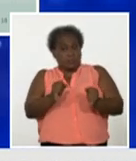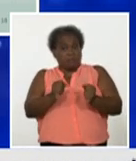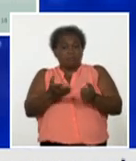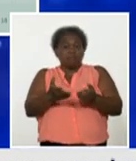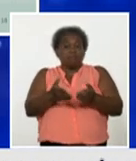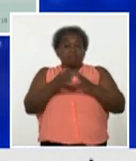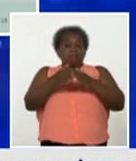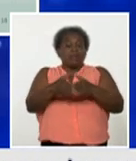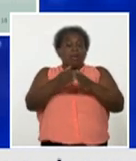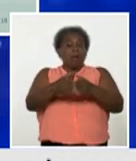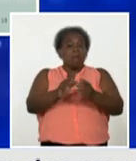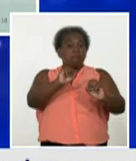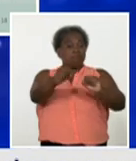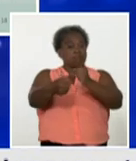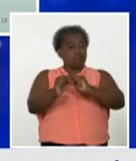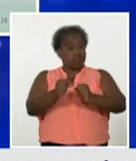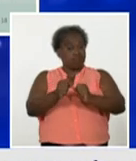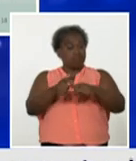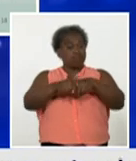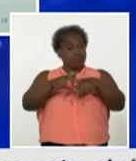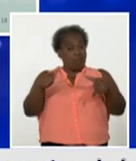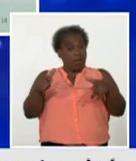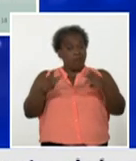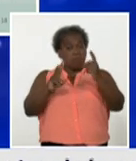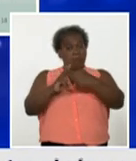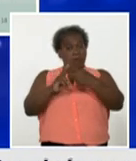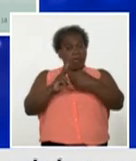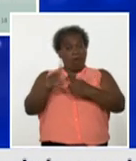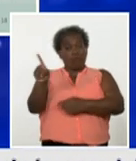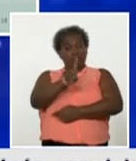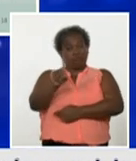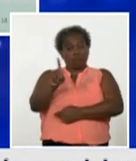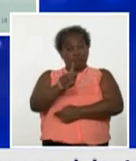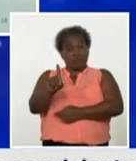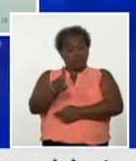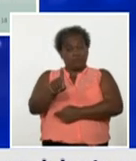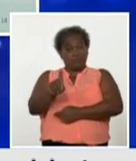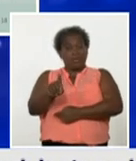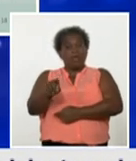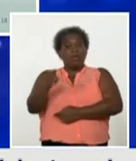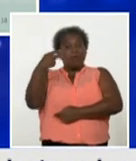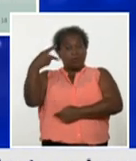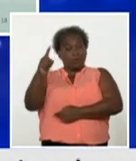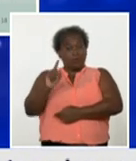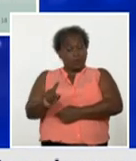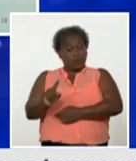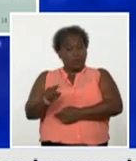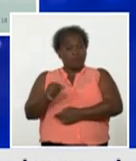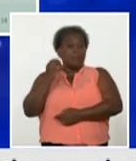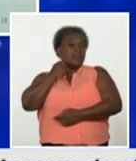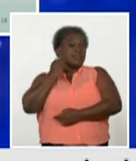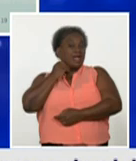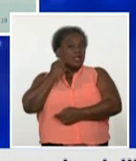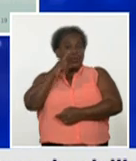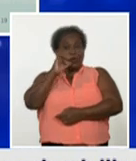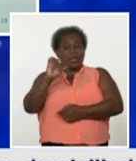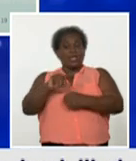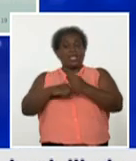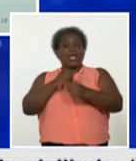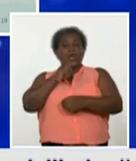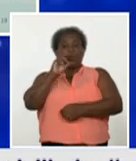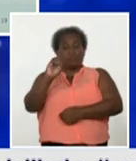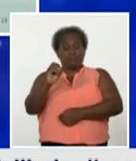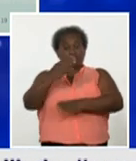territorio el mayor número en bayamo con 11 niquero y manzanillo con uno cada uno santiago de cuba